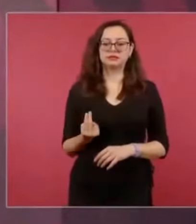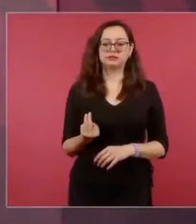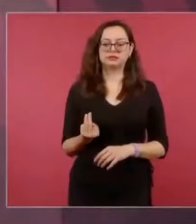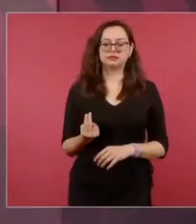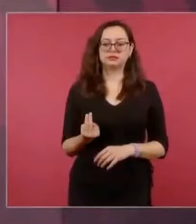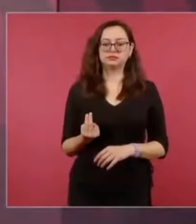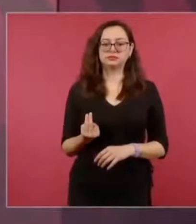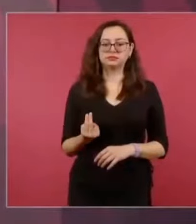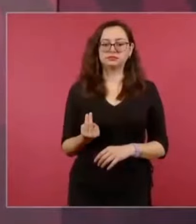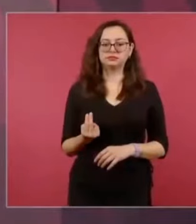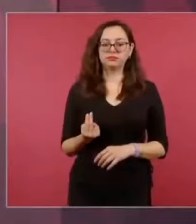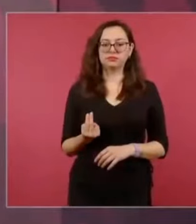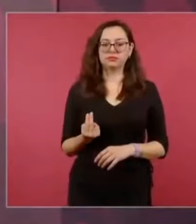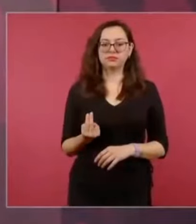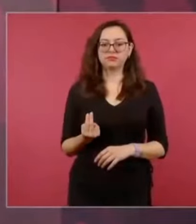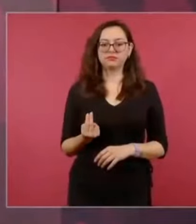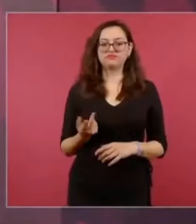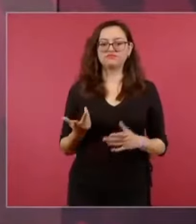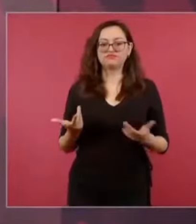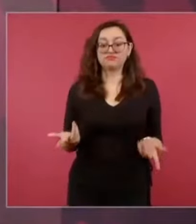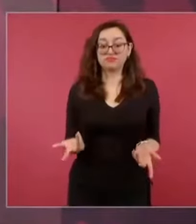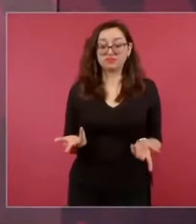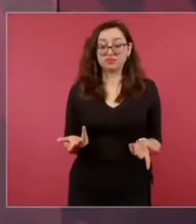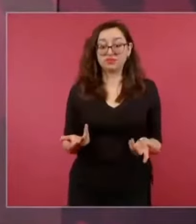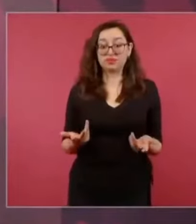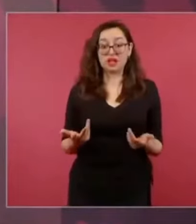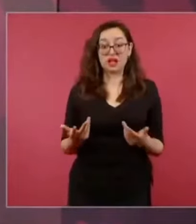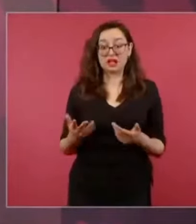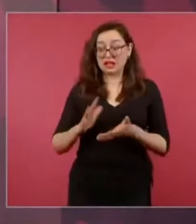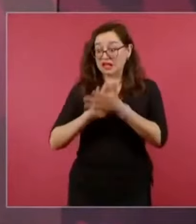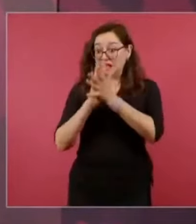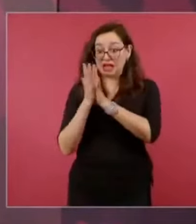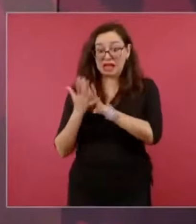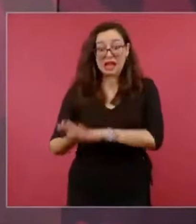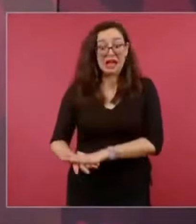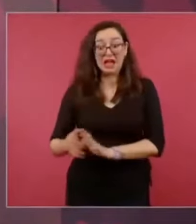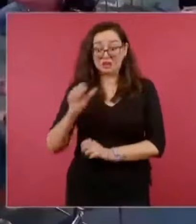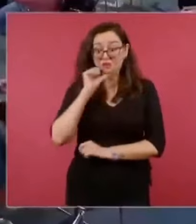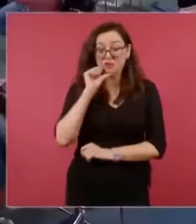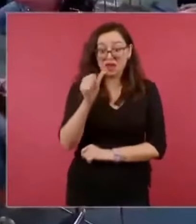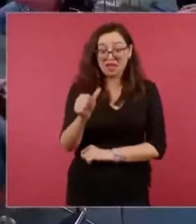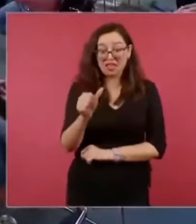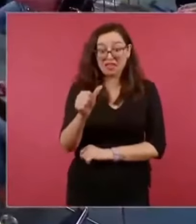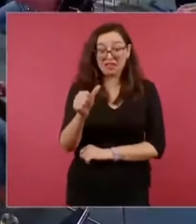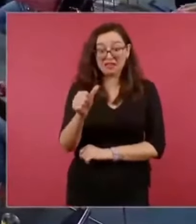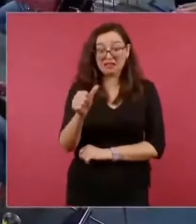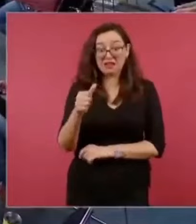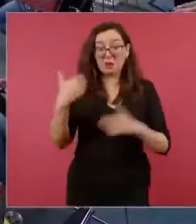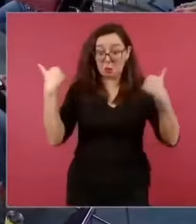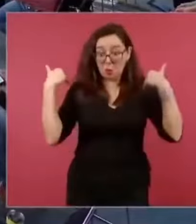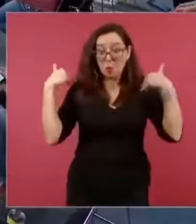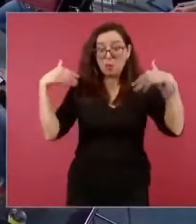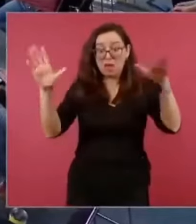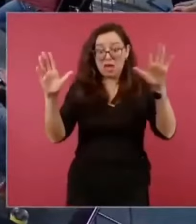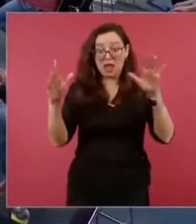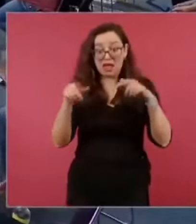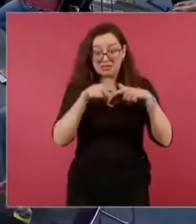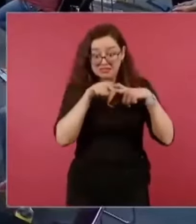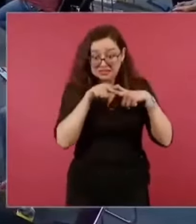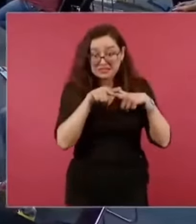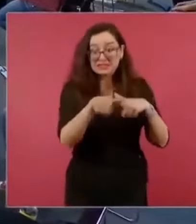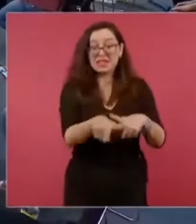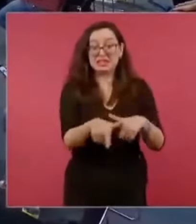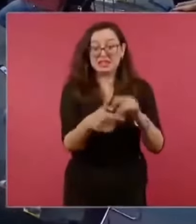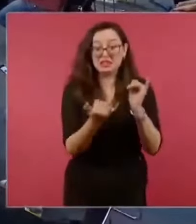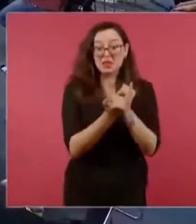Y vamos a terminar muy mal si no se hubiese dado este cambio, hubiese